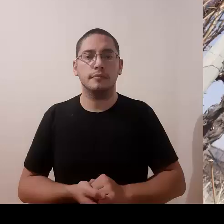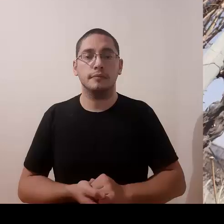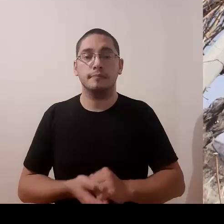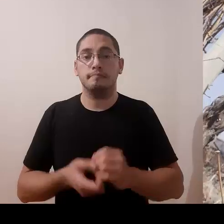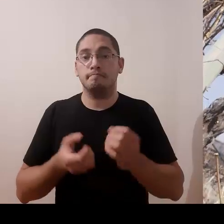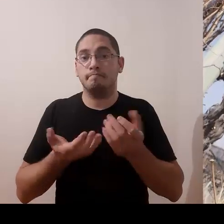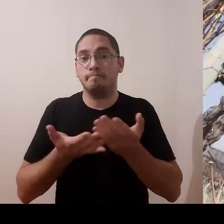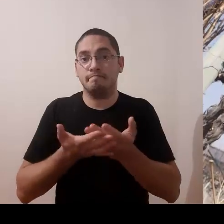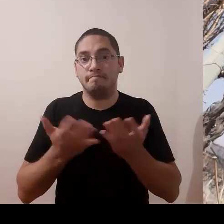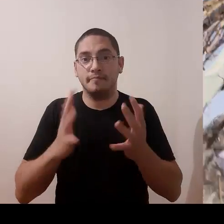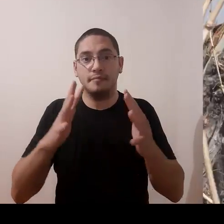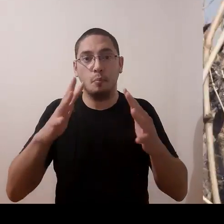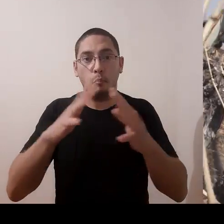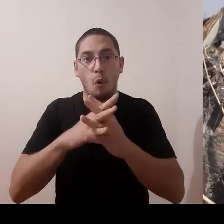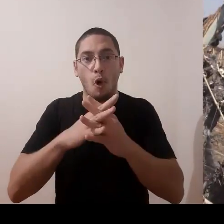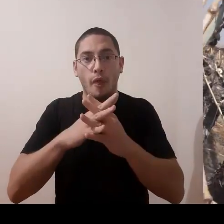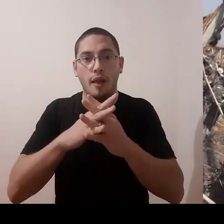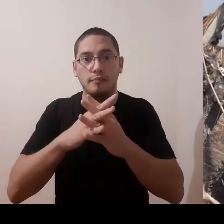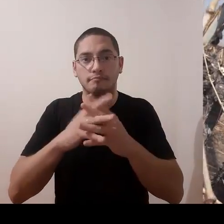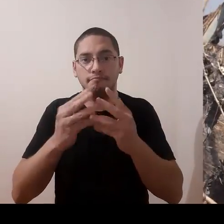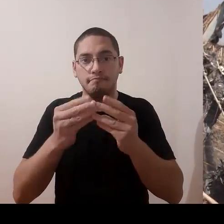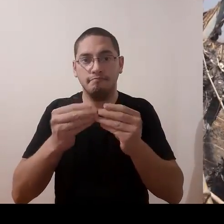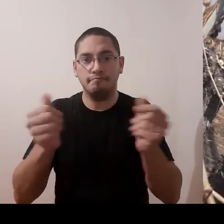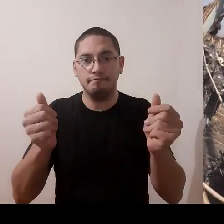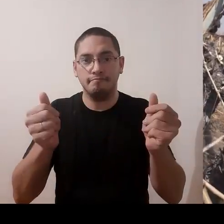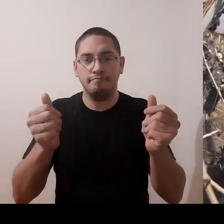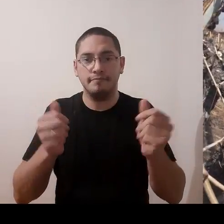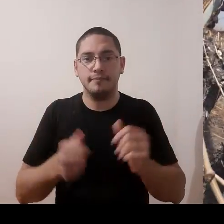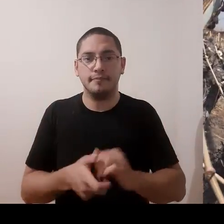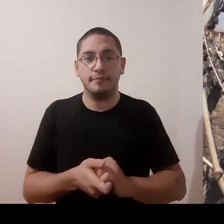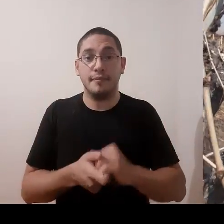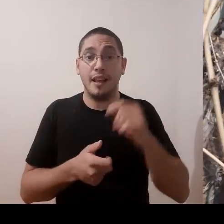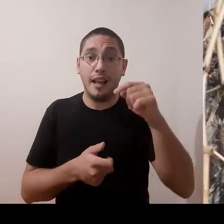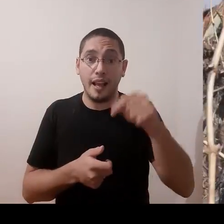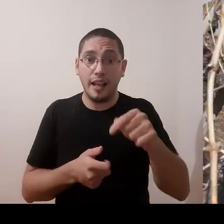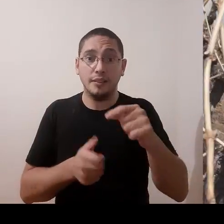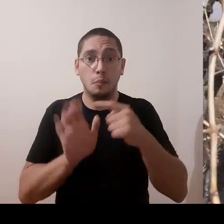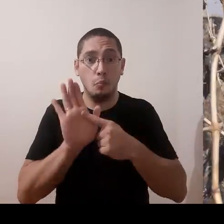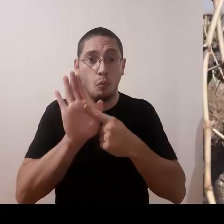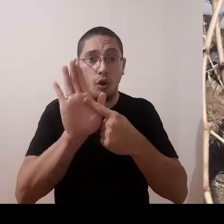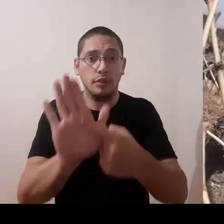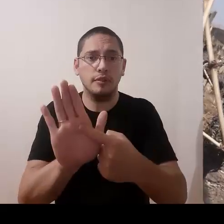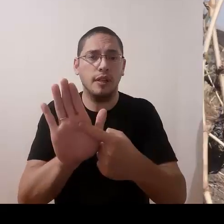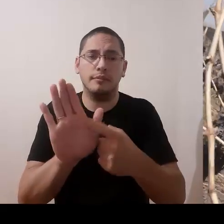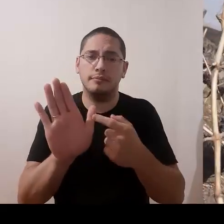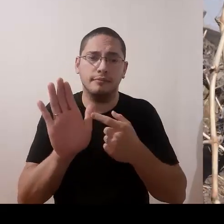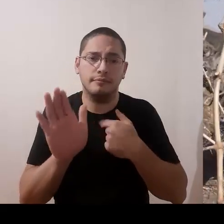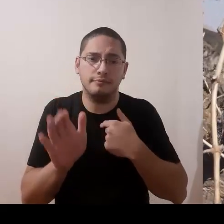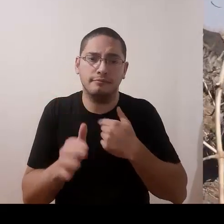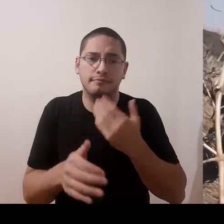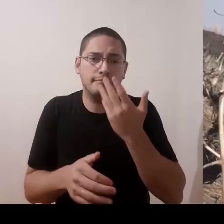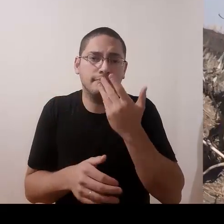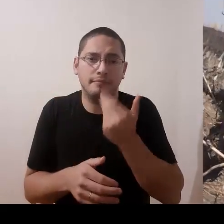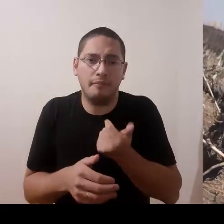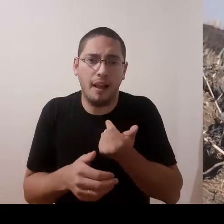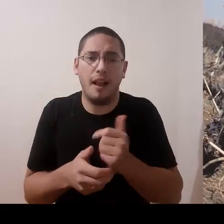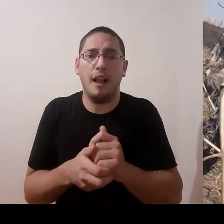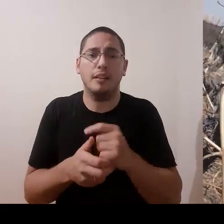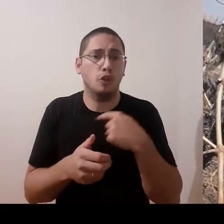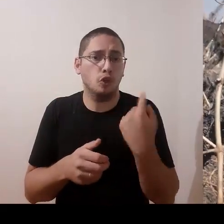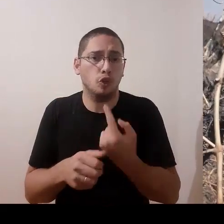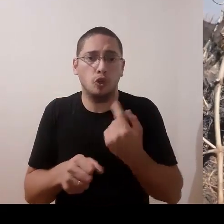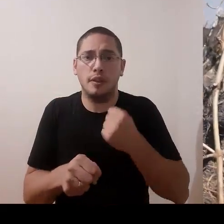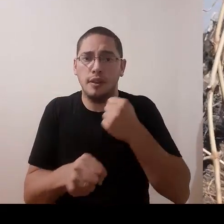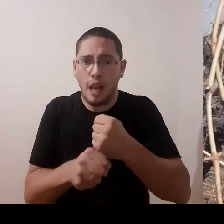Y, voilà, la planta se terminó. Es un placer mostrar y transmitir el